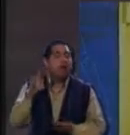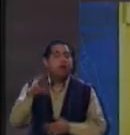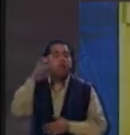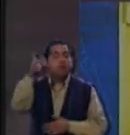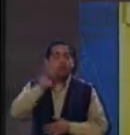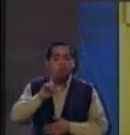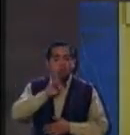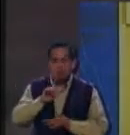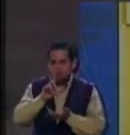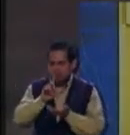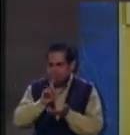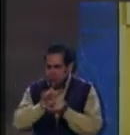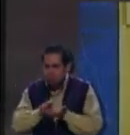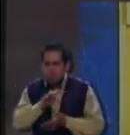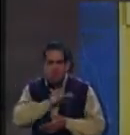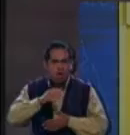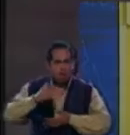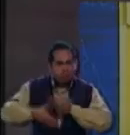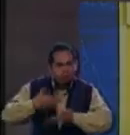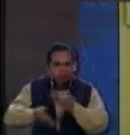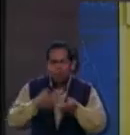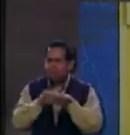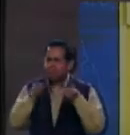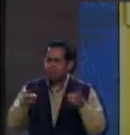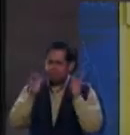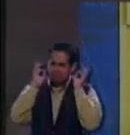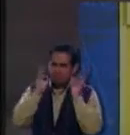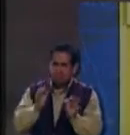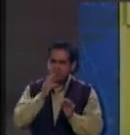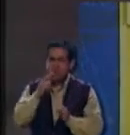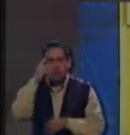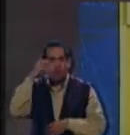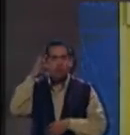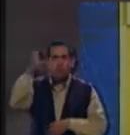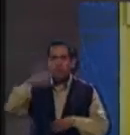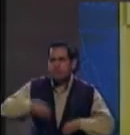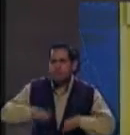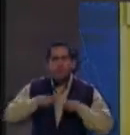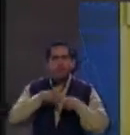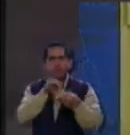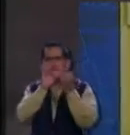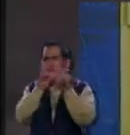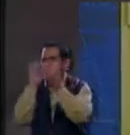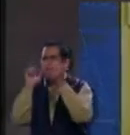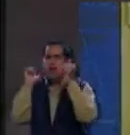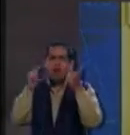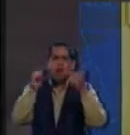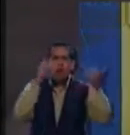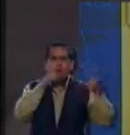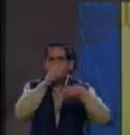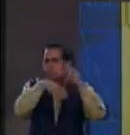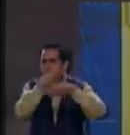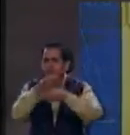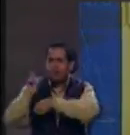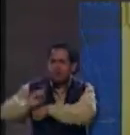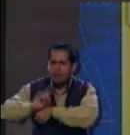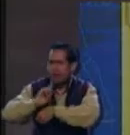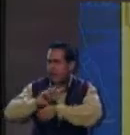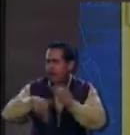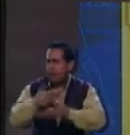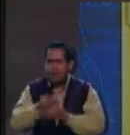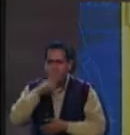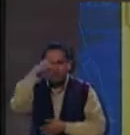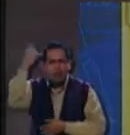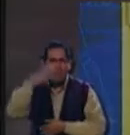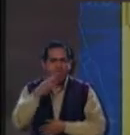realmente pueda desenvolverse con mayor facilidad y enfrentar la vida, el mundo, la vida diaria